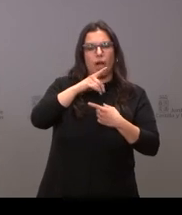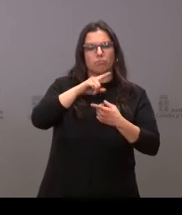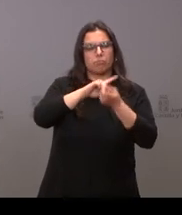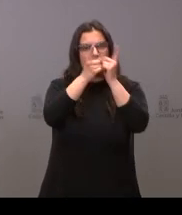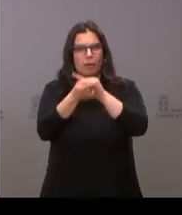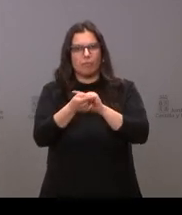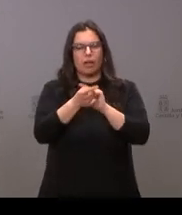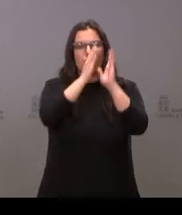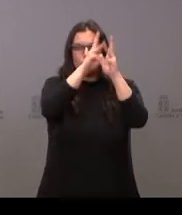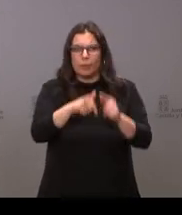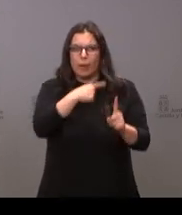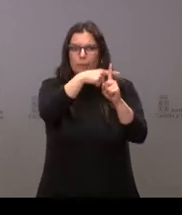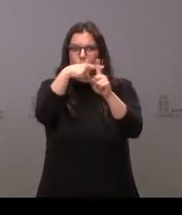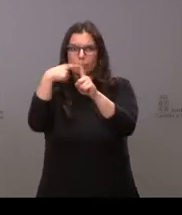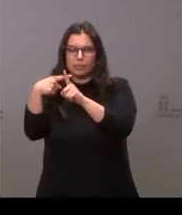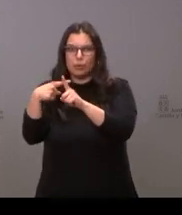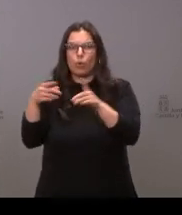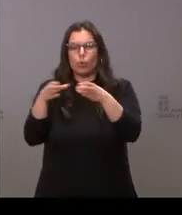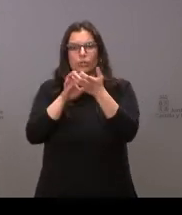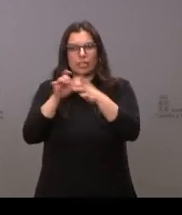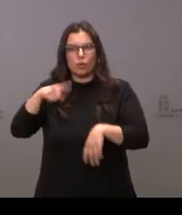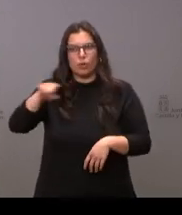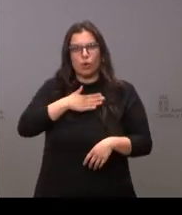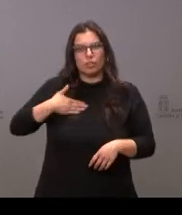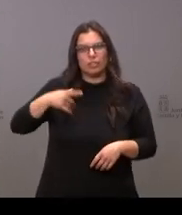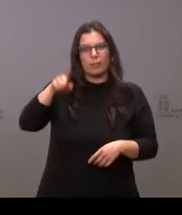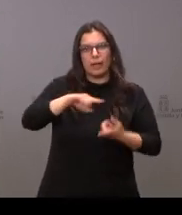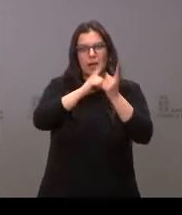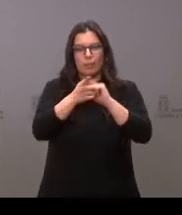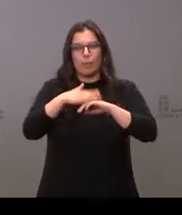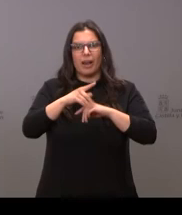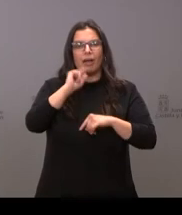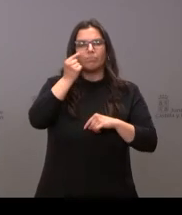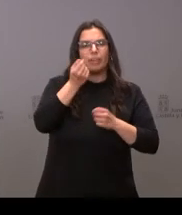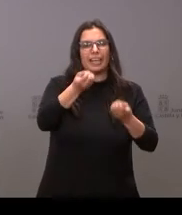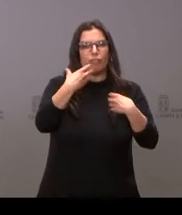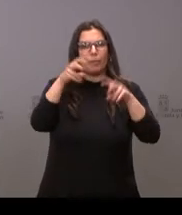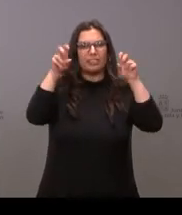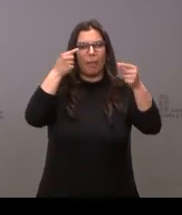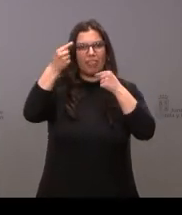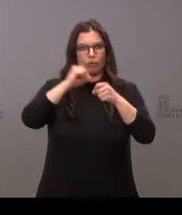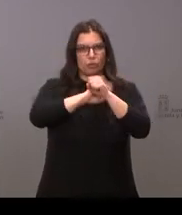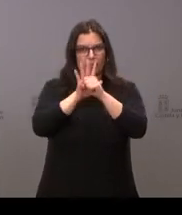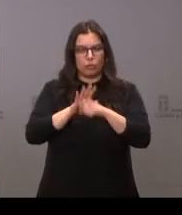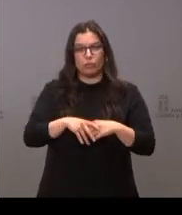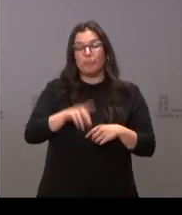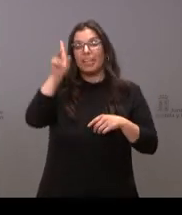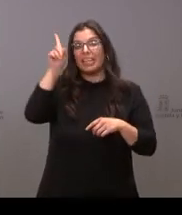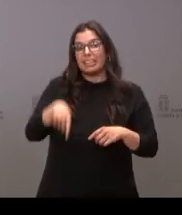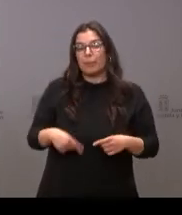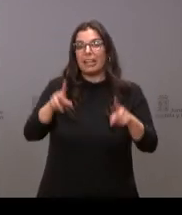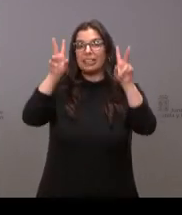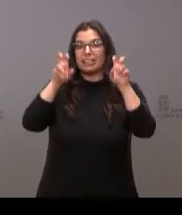positivos si la junta pretende hacer algún cambio también en ese sentido con respecto a los alumnos ucranianos